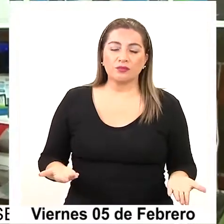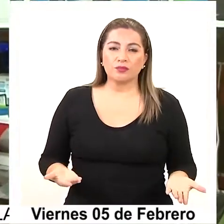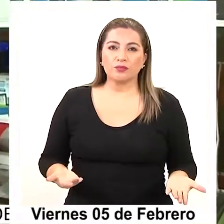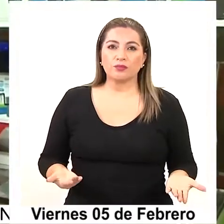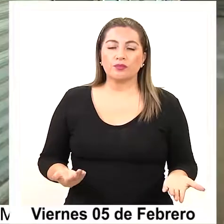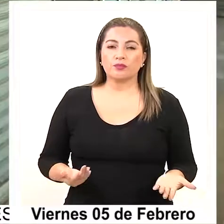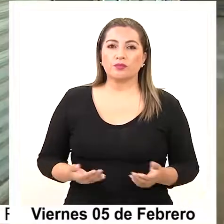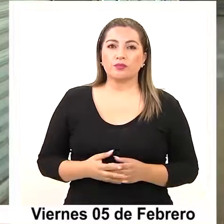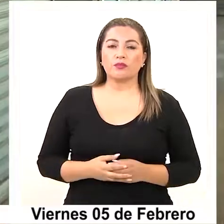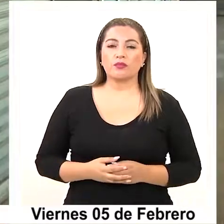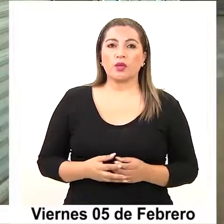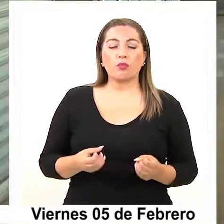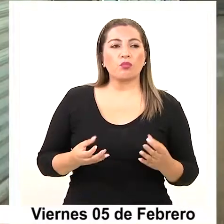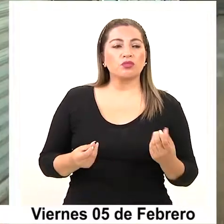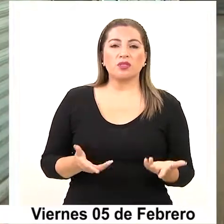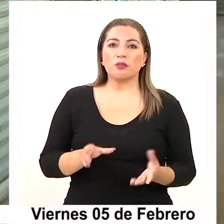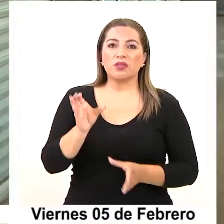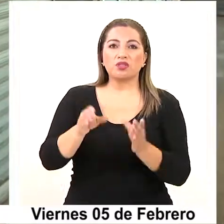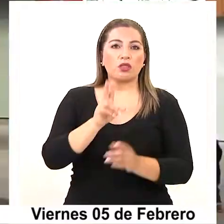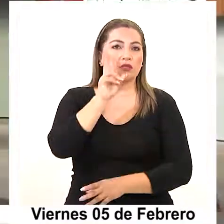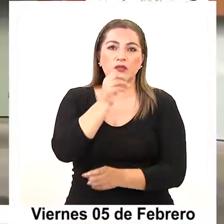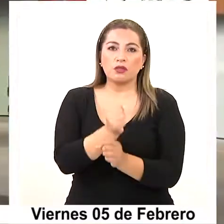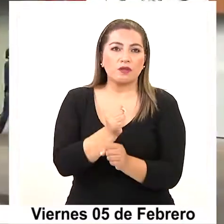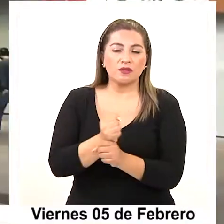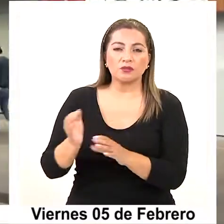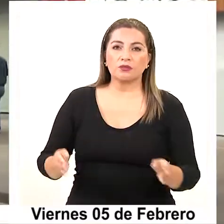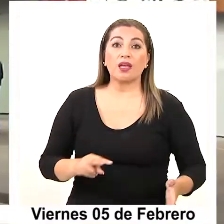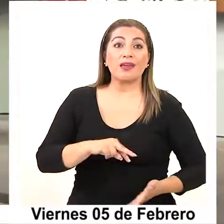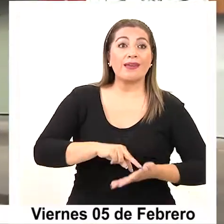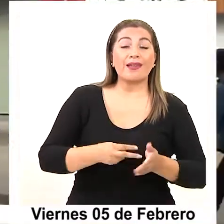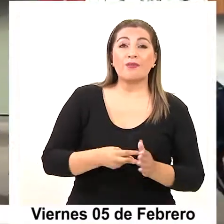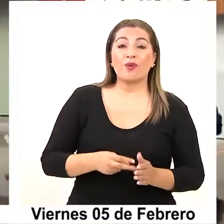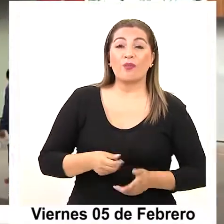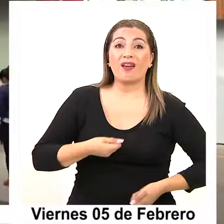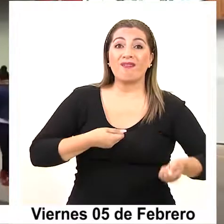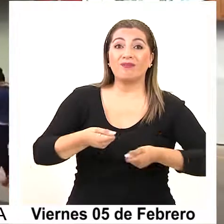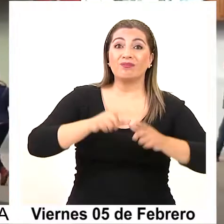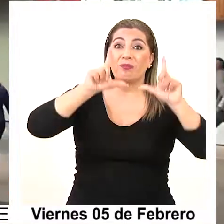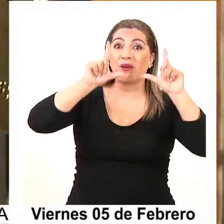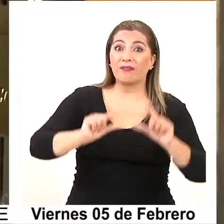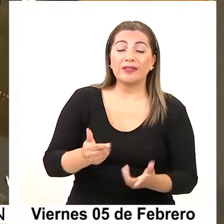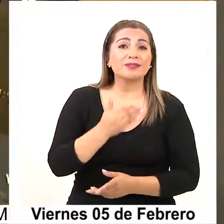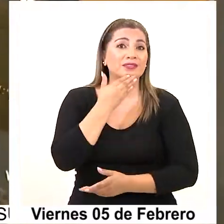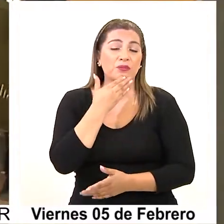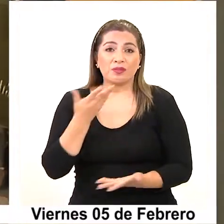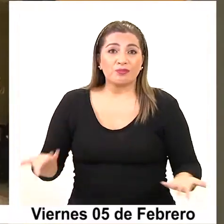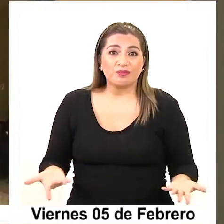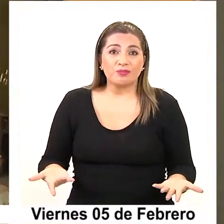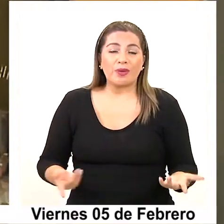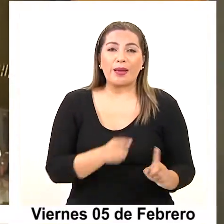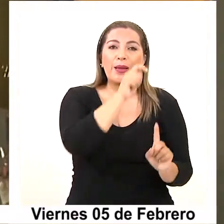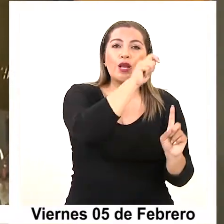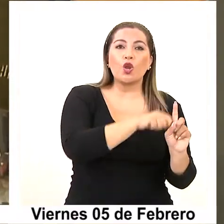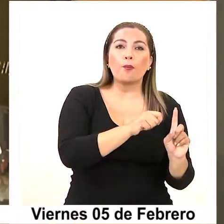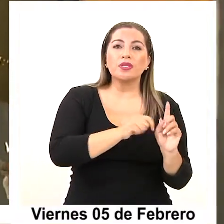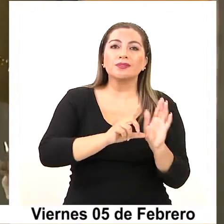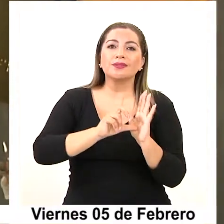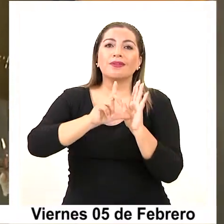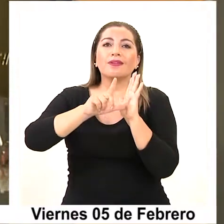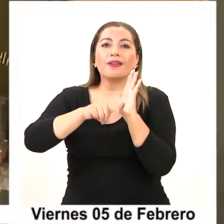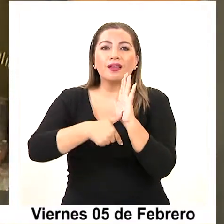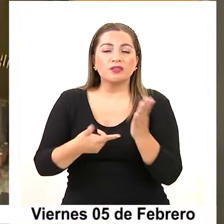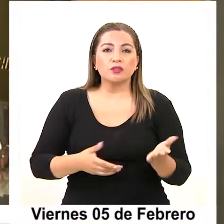Y hay muchos que no han tenido trabajo. El problema de las bajas ventas además se debe a que estos meses son más lentos,